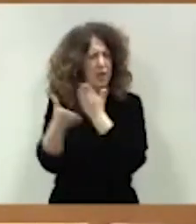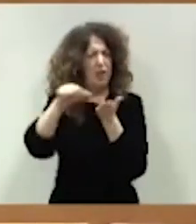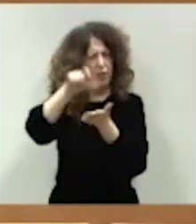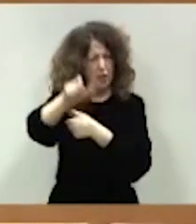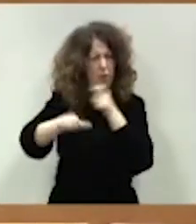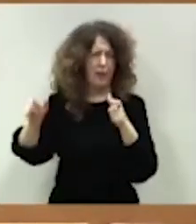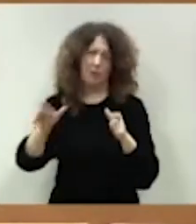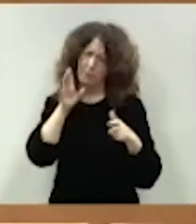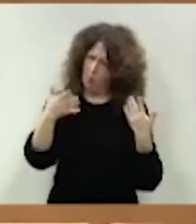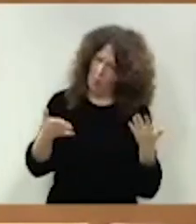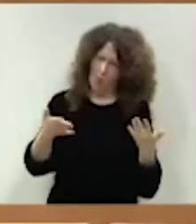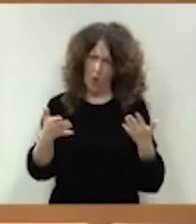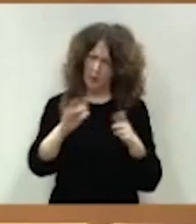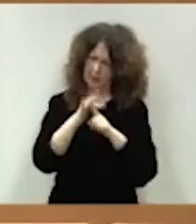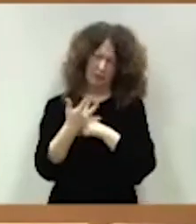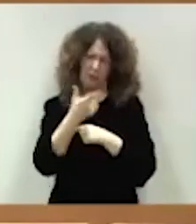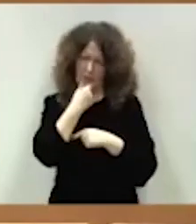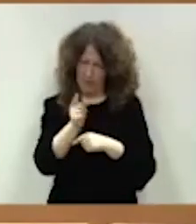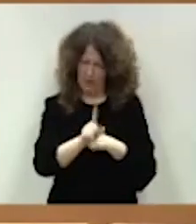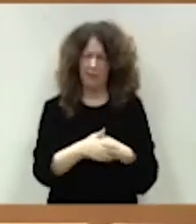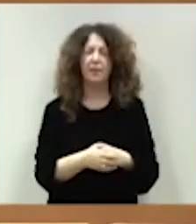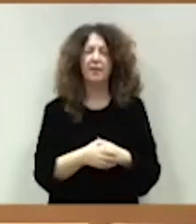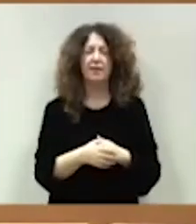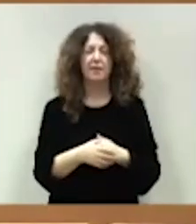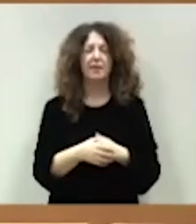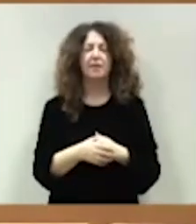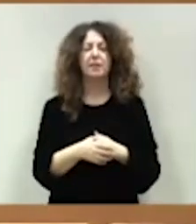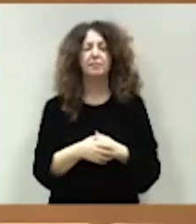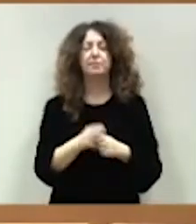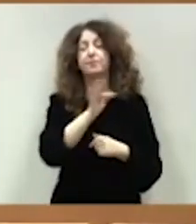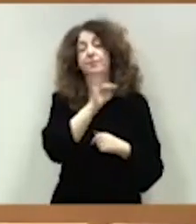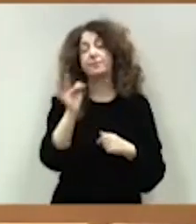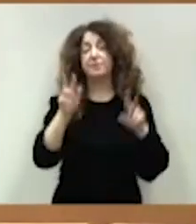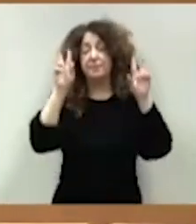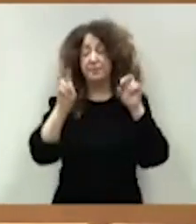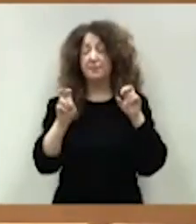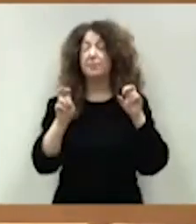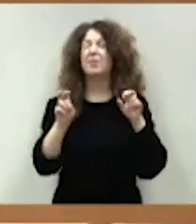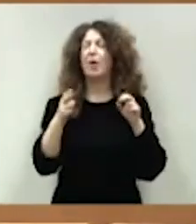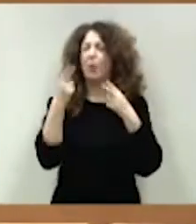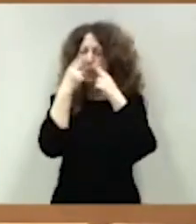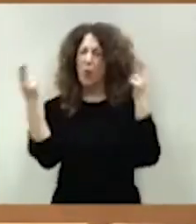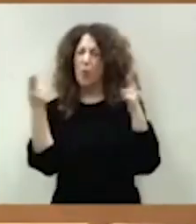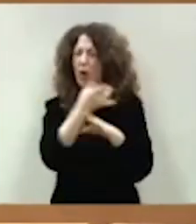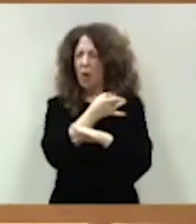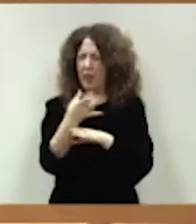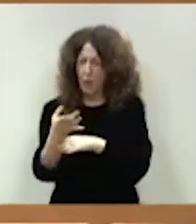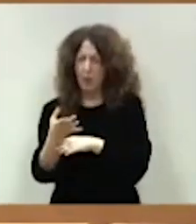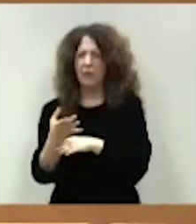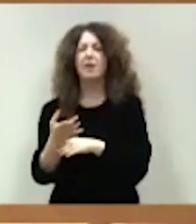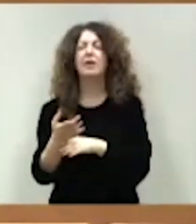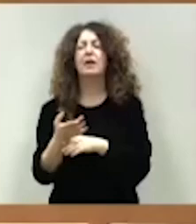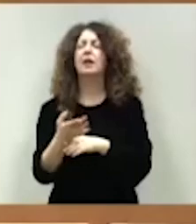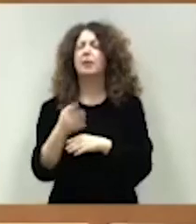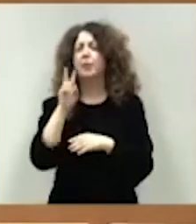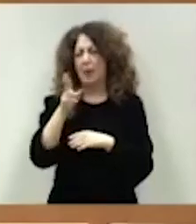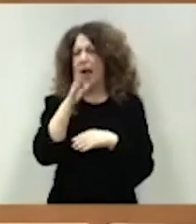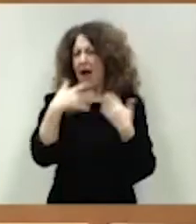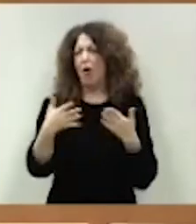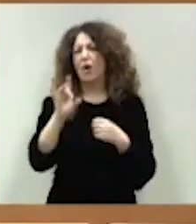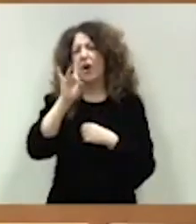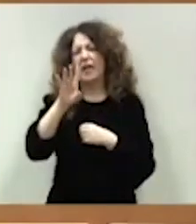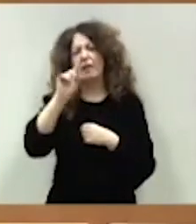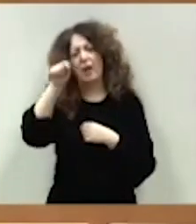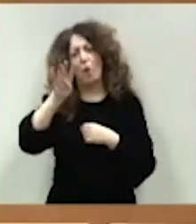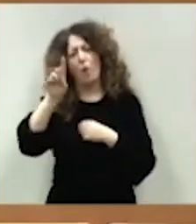difícil papeleta. Continúo. Respecto a la deuda pública la ratio se ha reducido 15,4